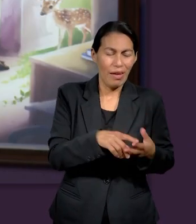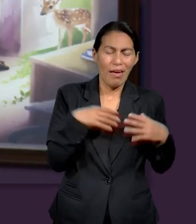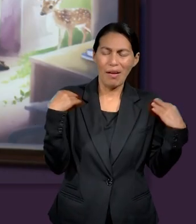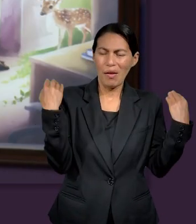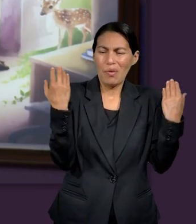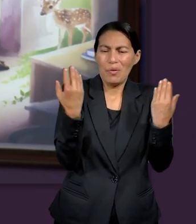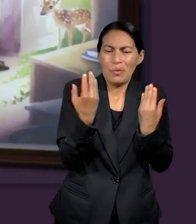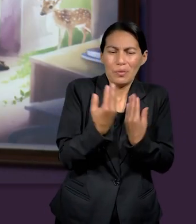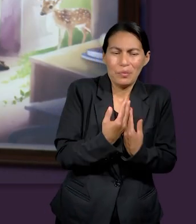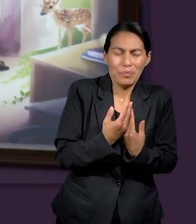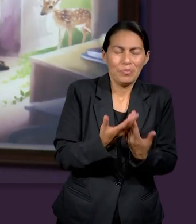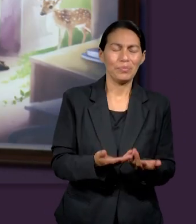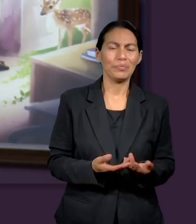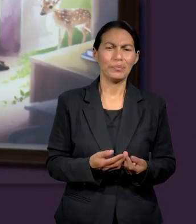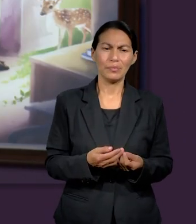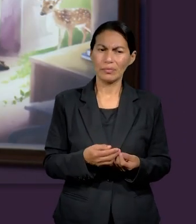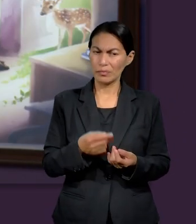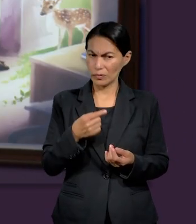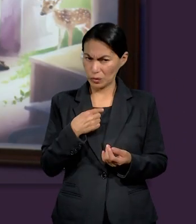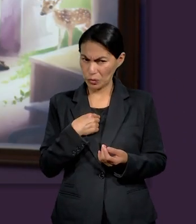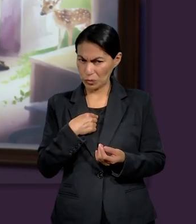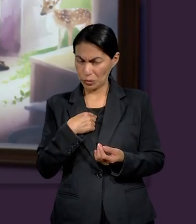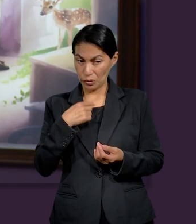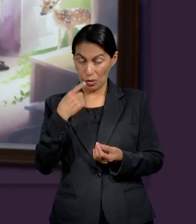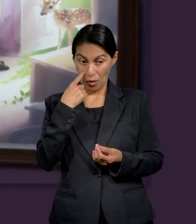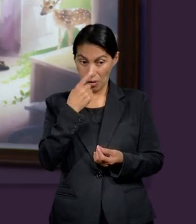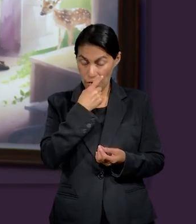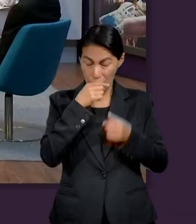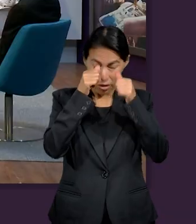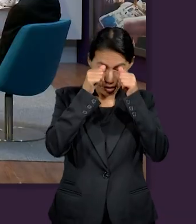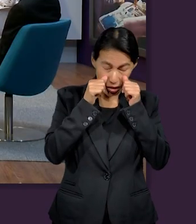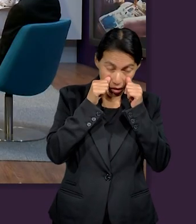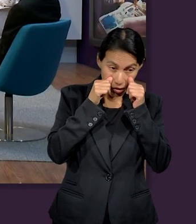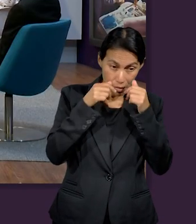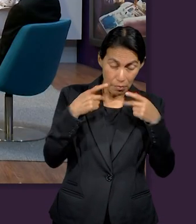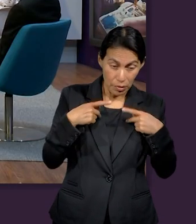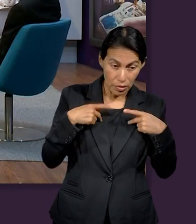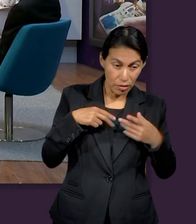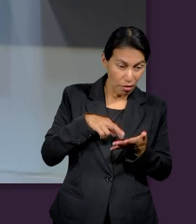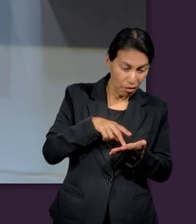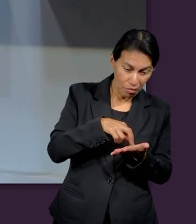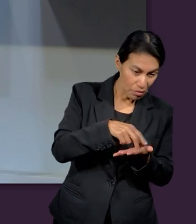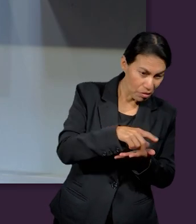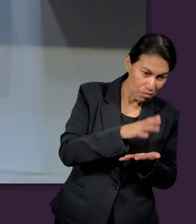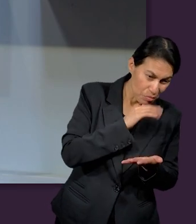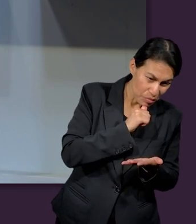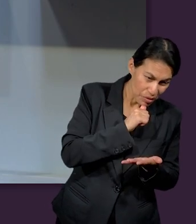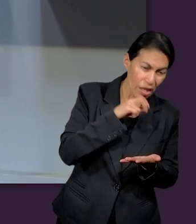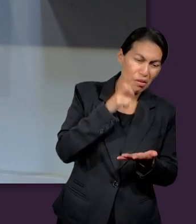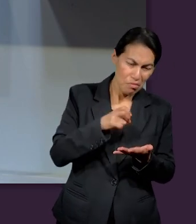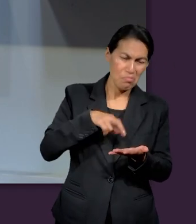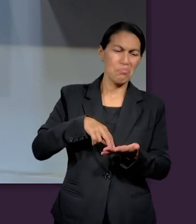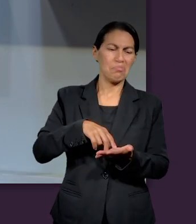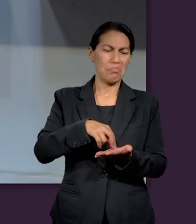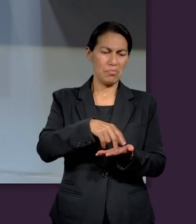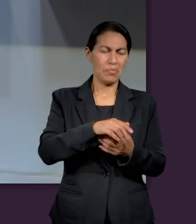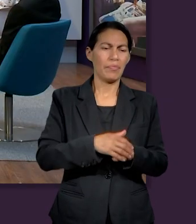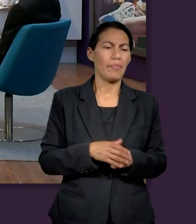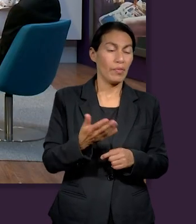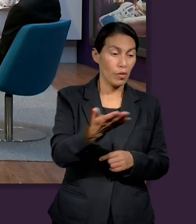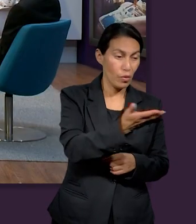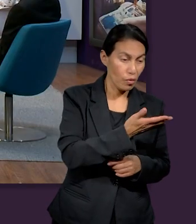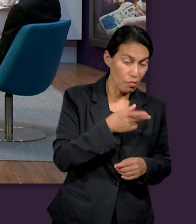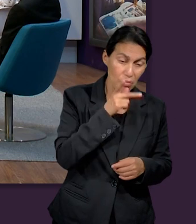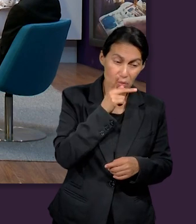cubría como un manto y diadema para mi rectitud yo era ojos al ciego y pies al tuyido de